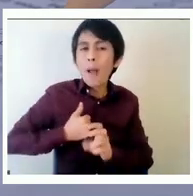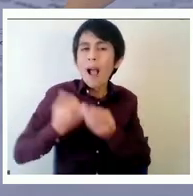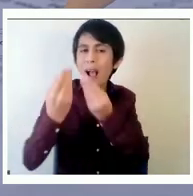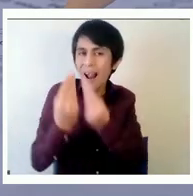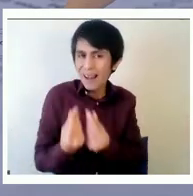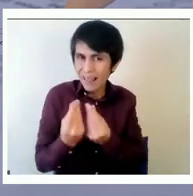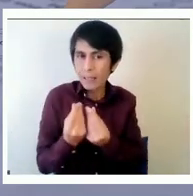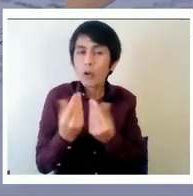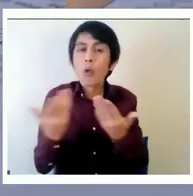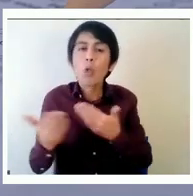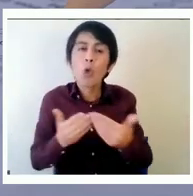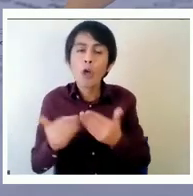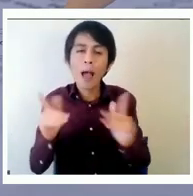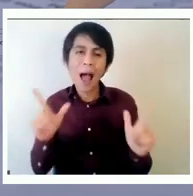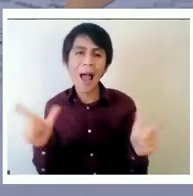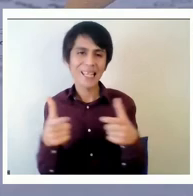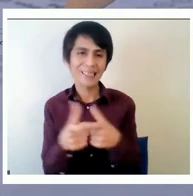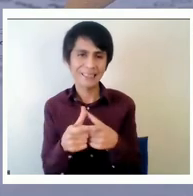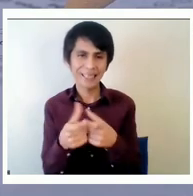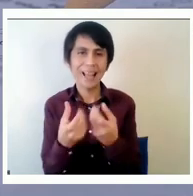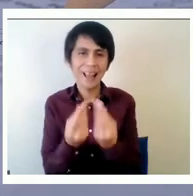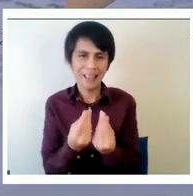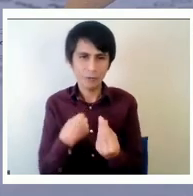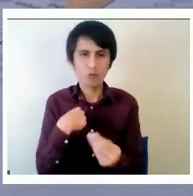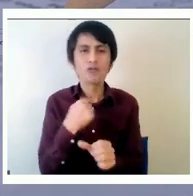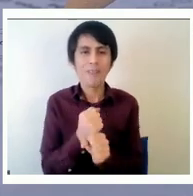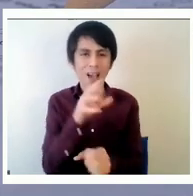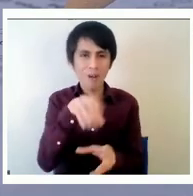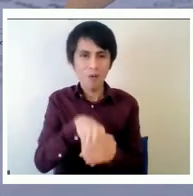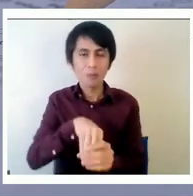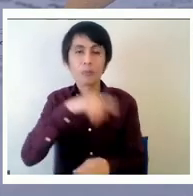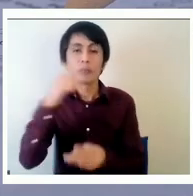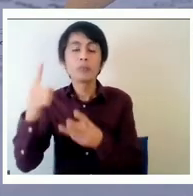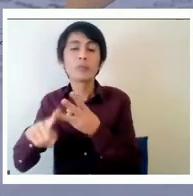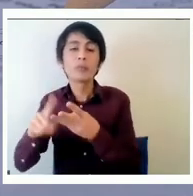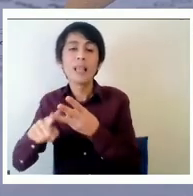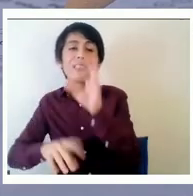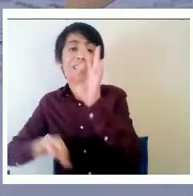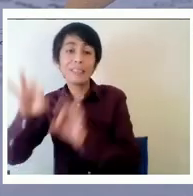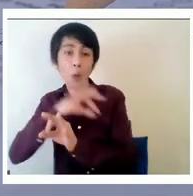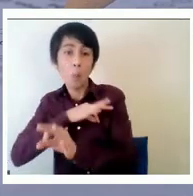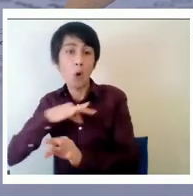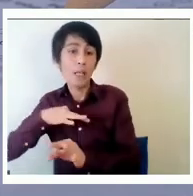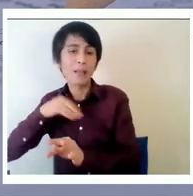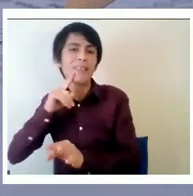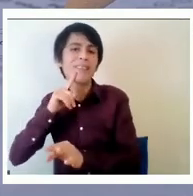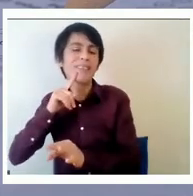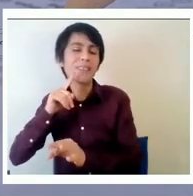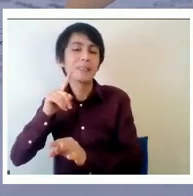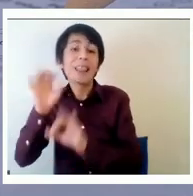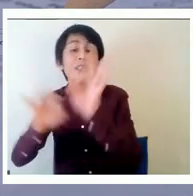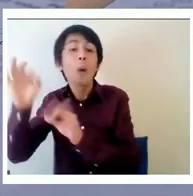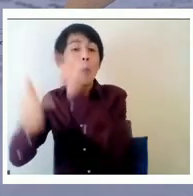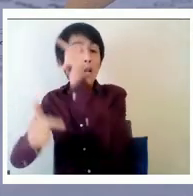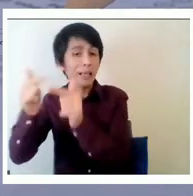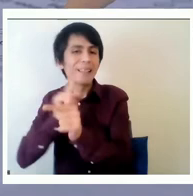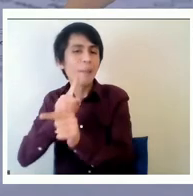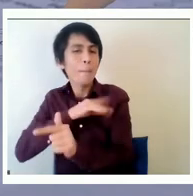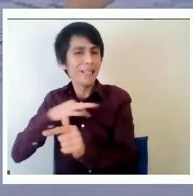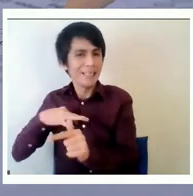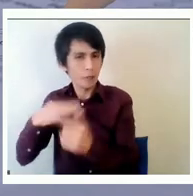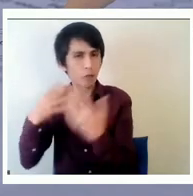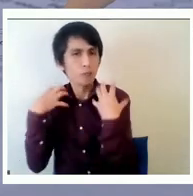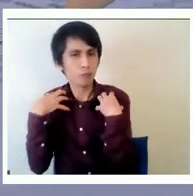el ministerio como diseñador de política y el Consejo Nacional de Educación como control técnico-político de las